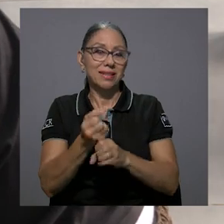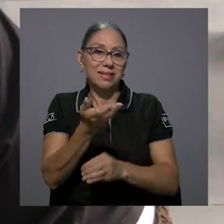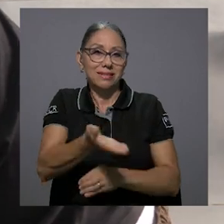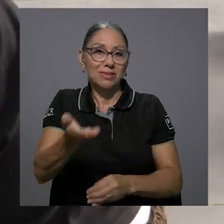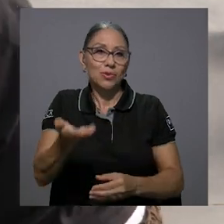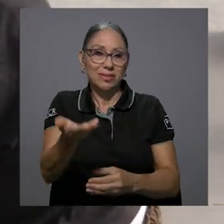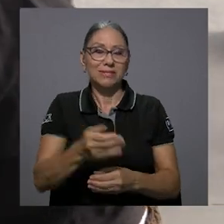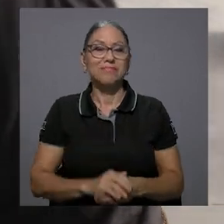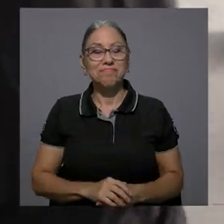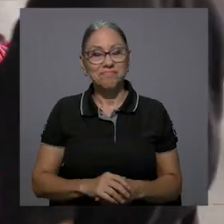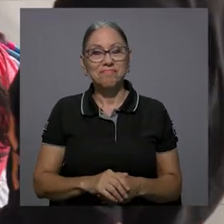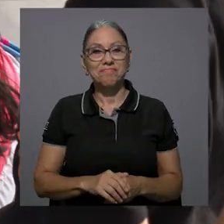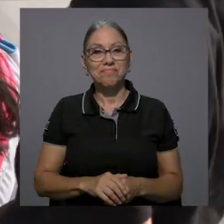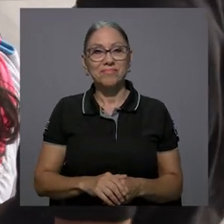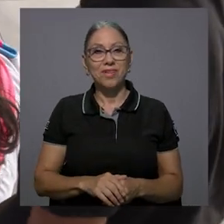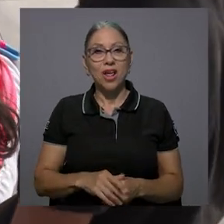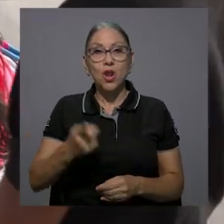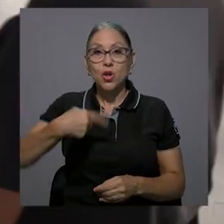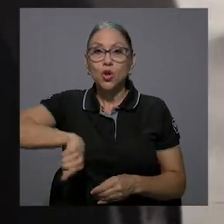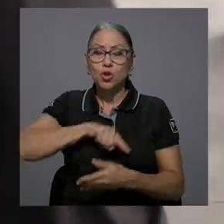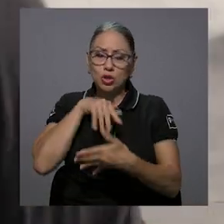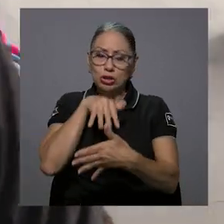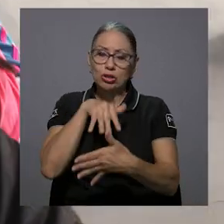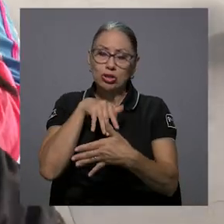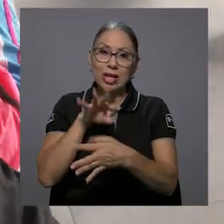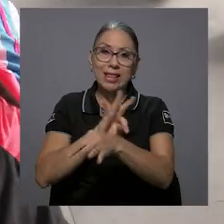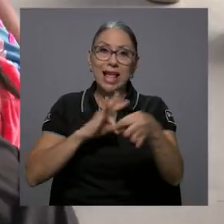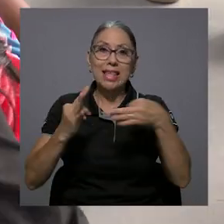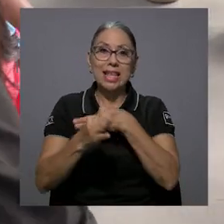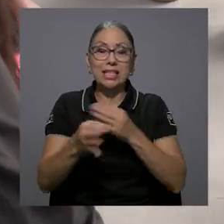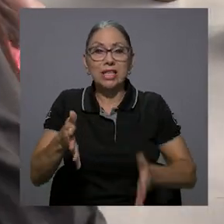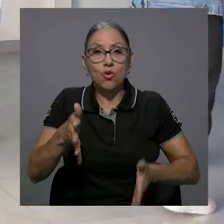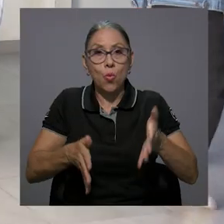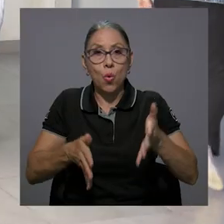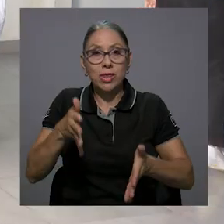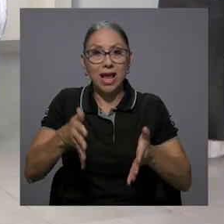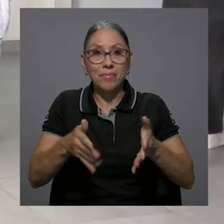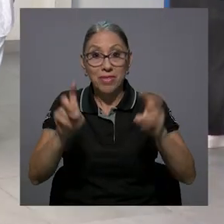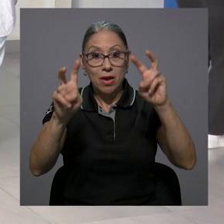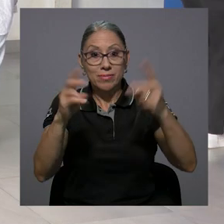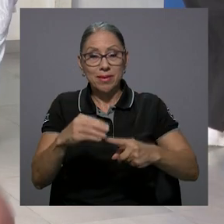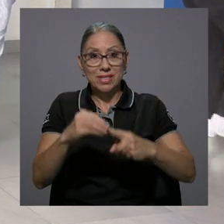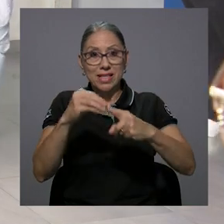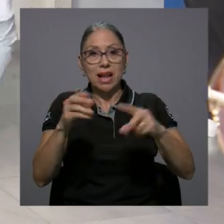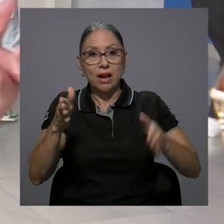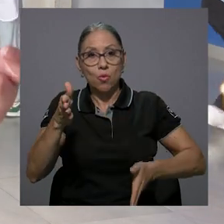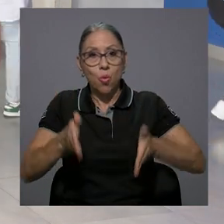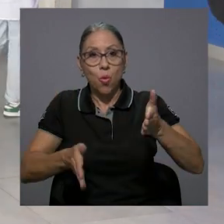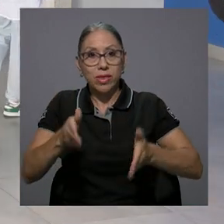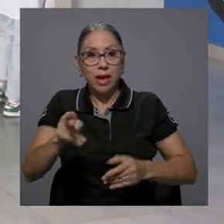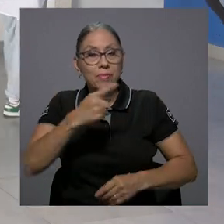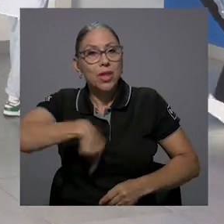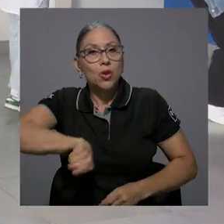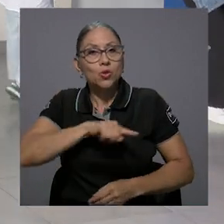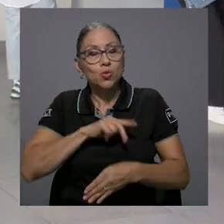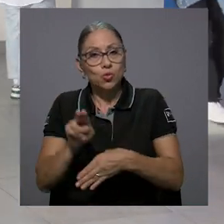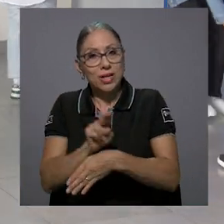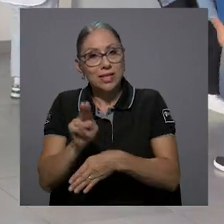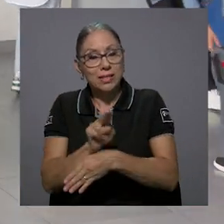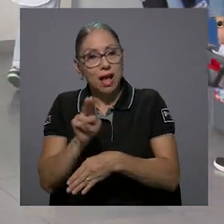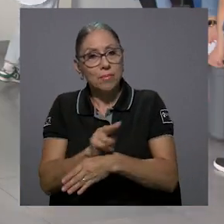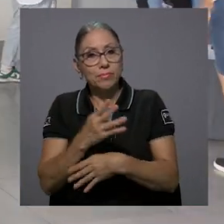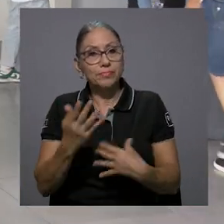hacer ese tipo de cosas. Llevamos talleres de robótica, usando la robótica como eje central, donde utilizamos